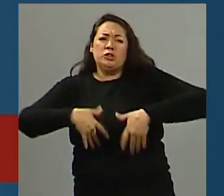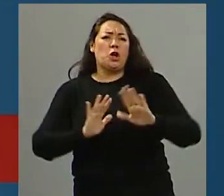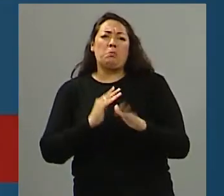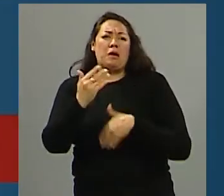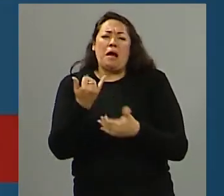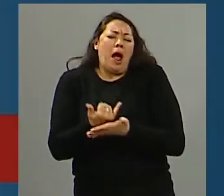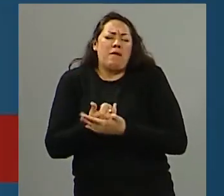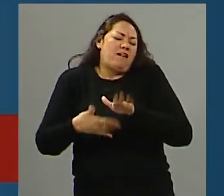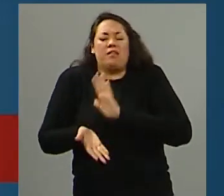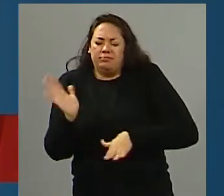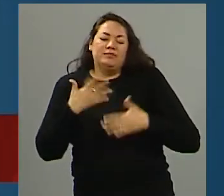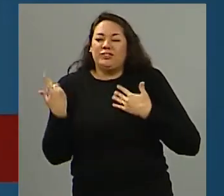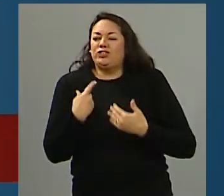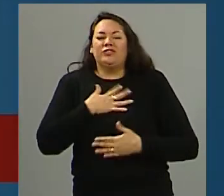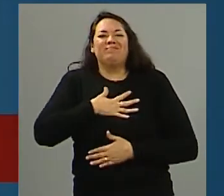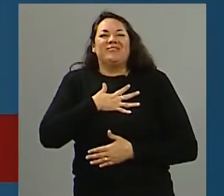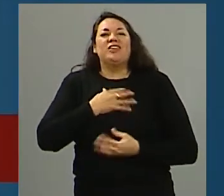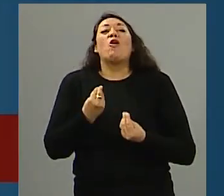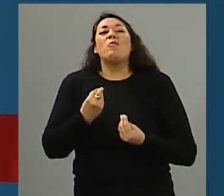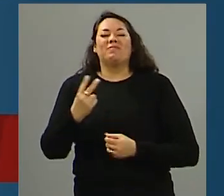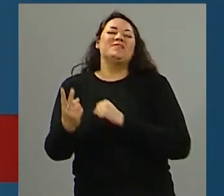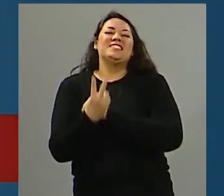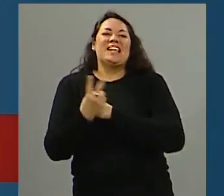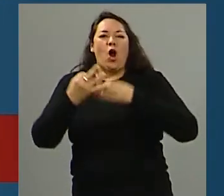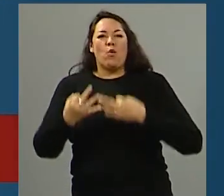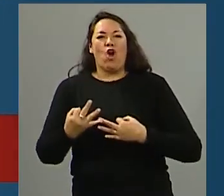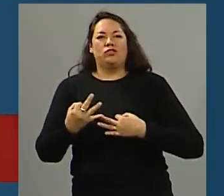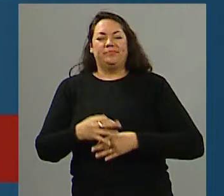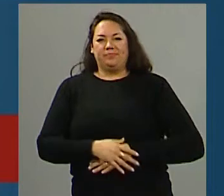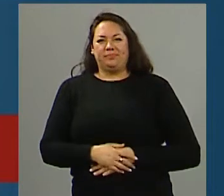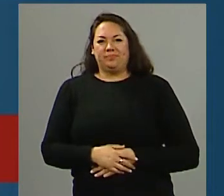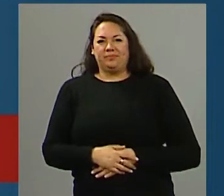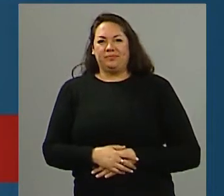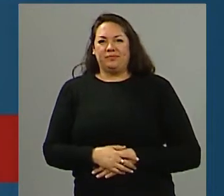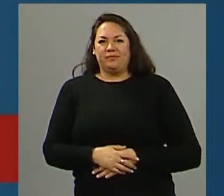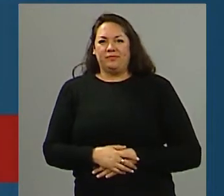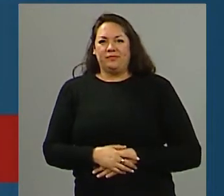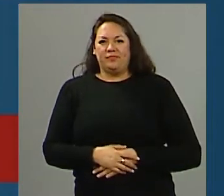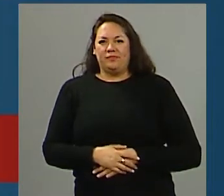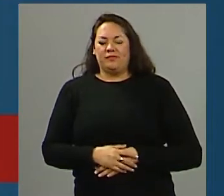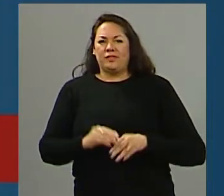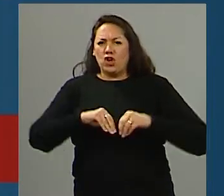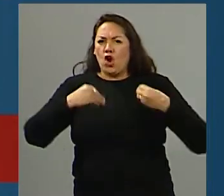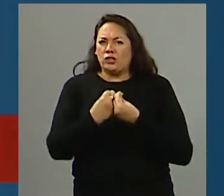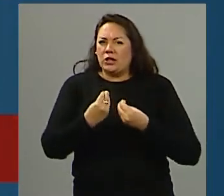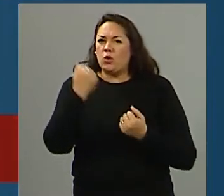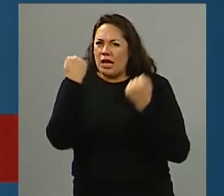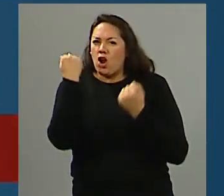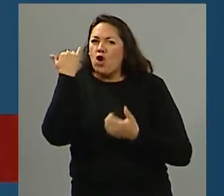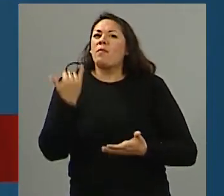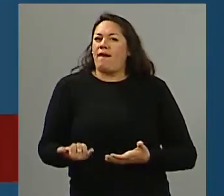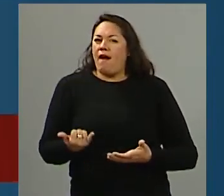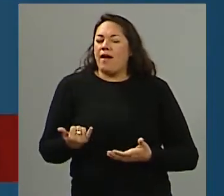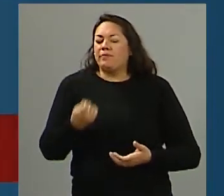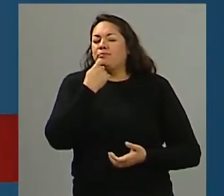Y nosotros nos sentimos más seguros. Esa es la verdad, ¿no? Bueno, lo decíamos, ¿no? Las consecuencias económicas existieron, porque veíamos,